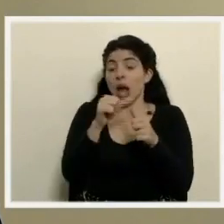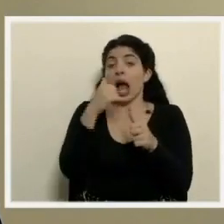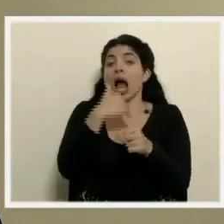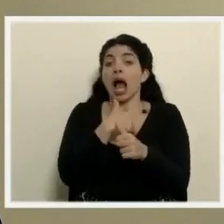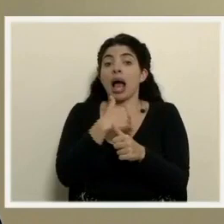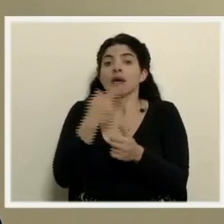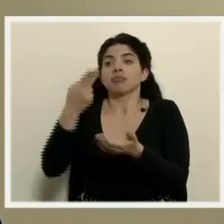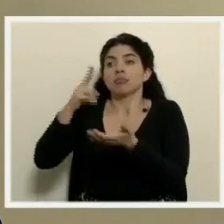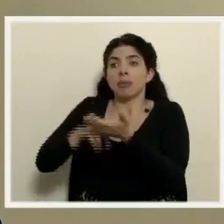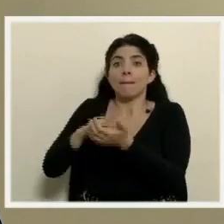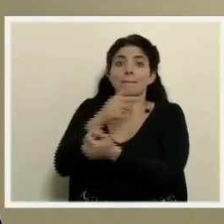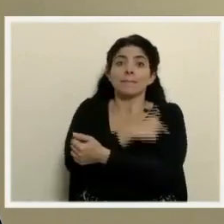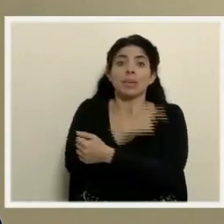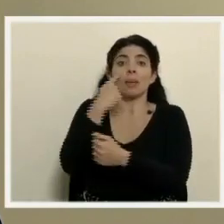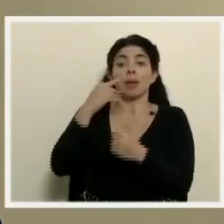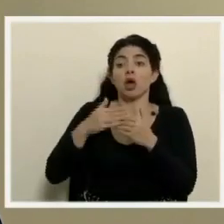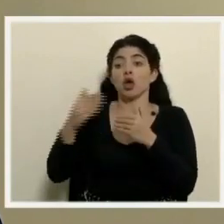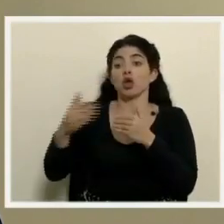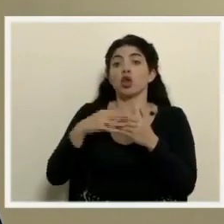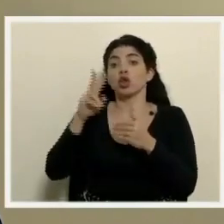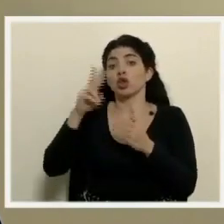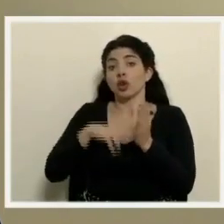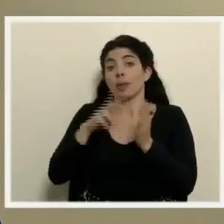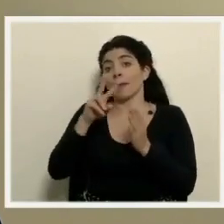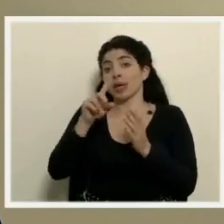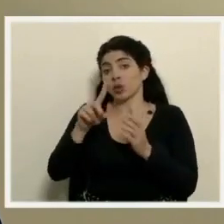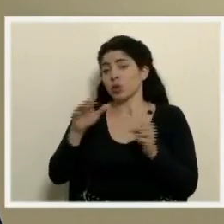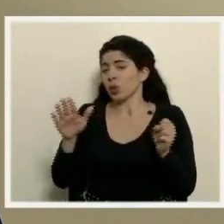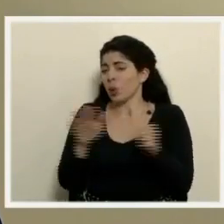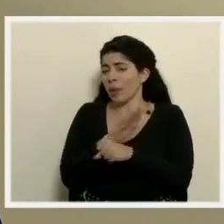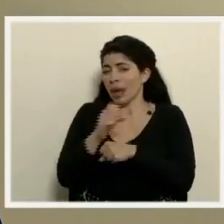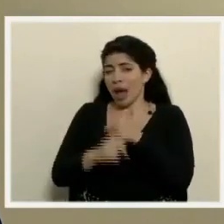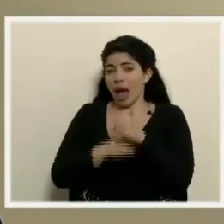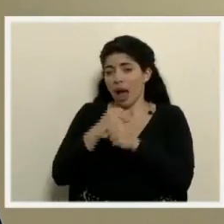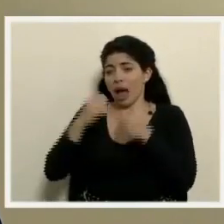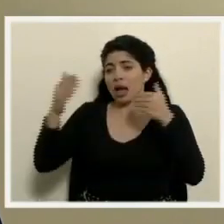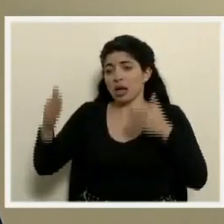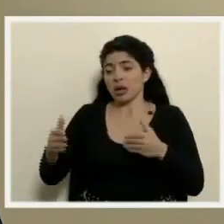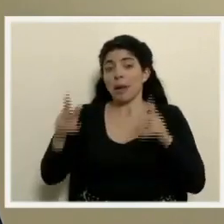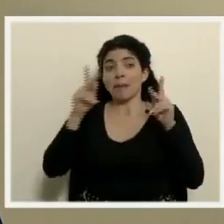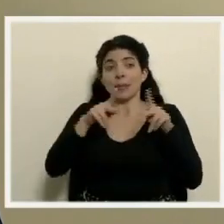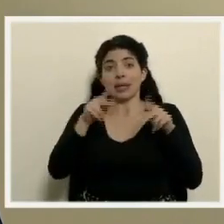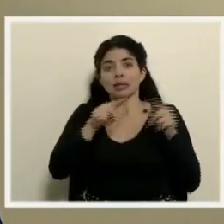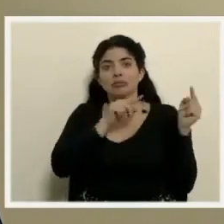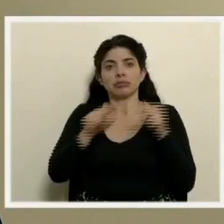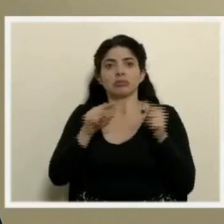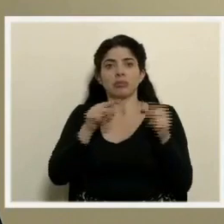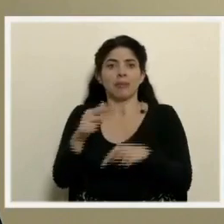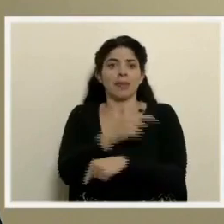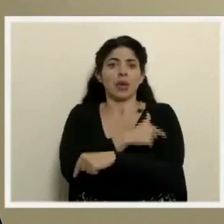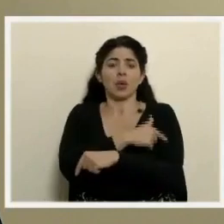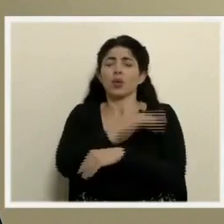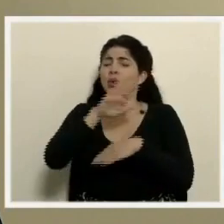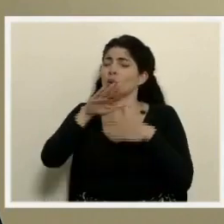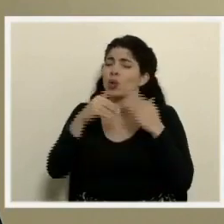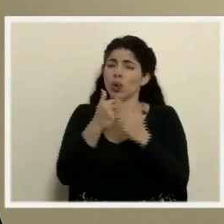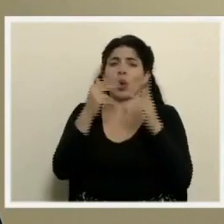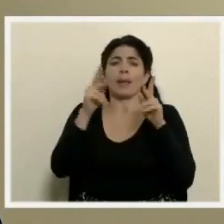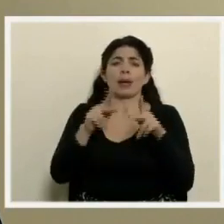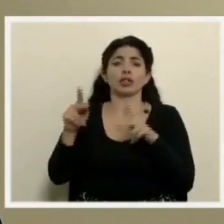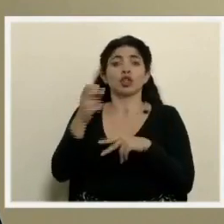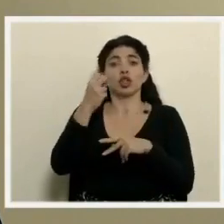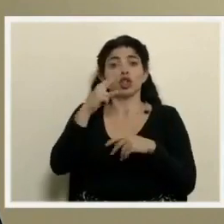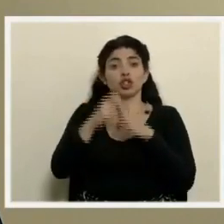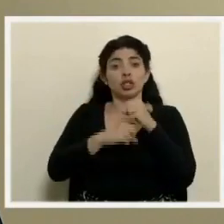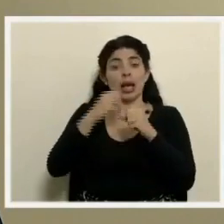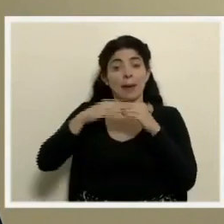contratada para que en el 2021 durante todo el transcurso del año se pueda vacunar incluso a todas las personas de 12